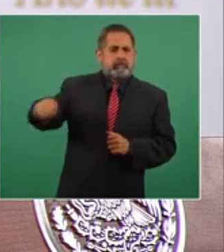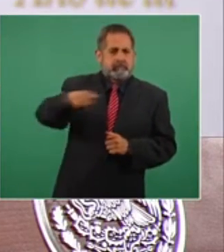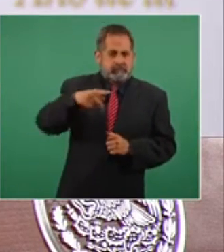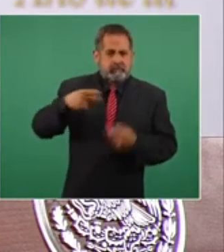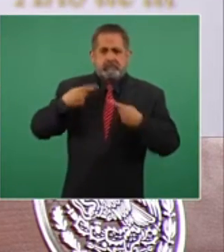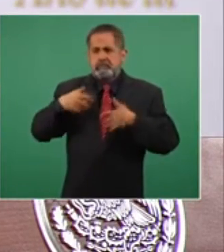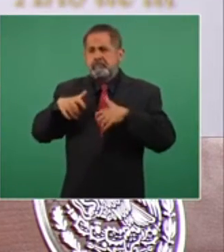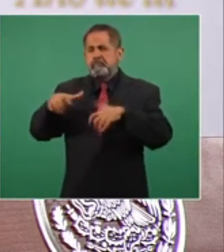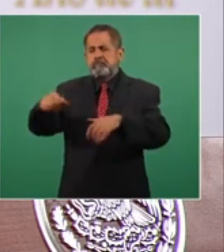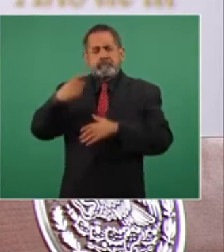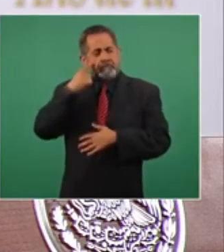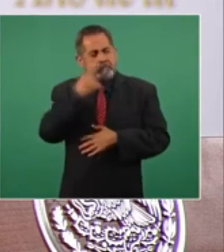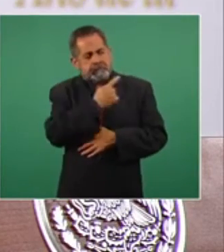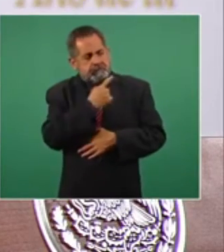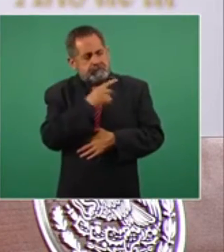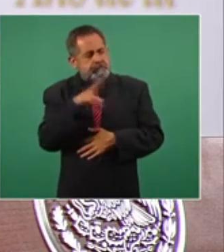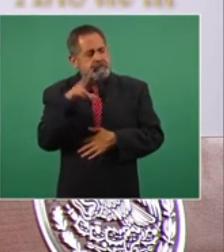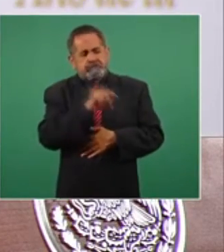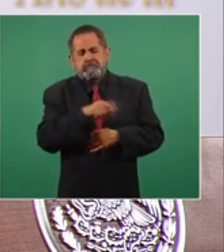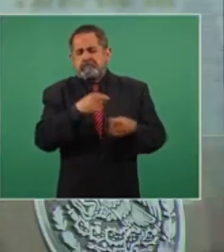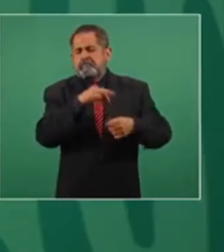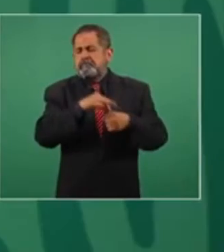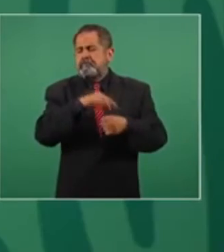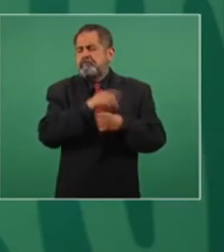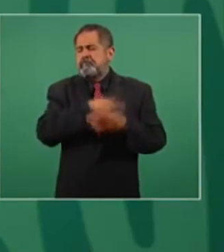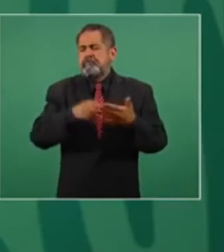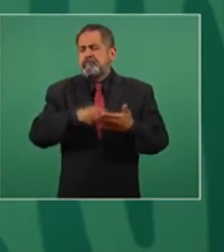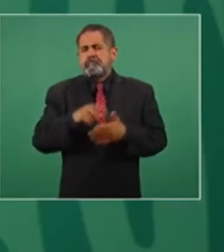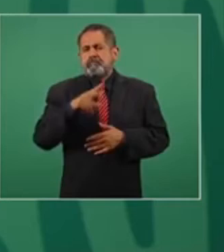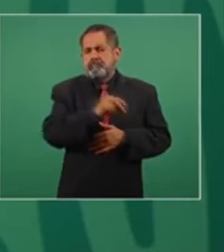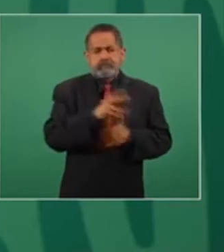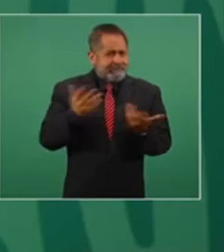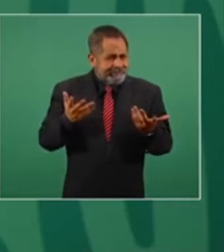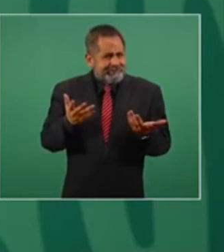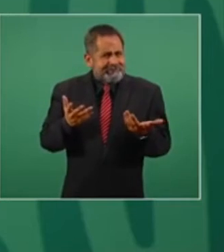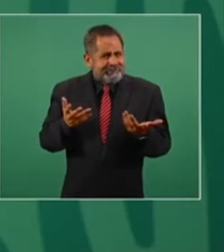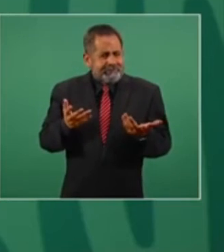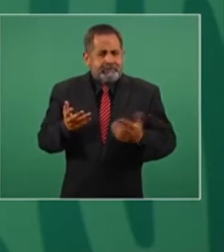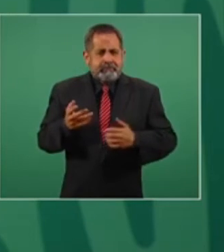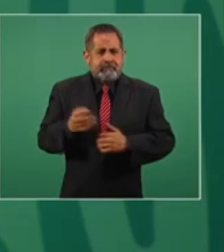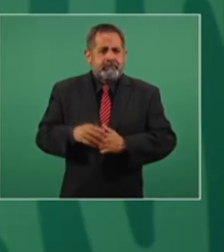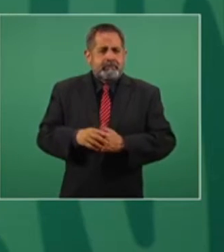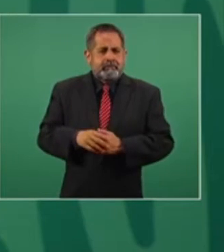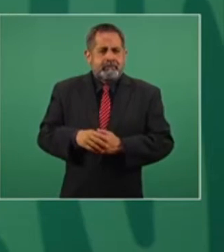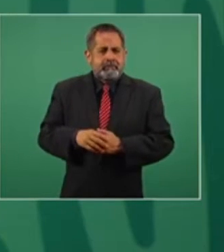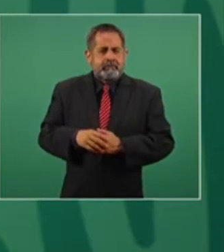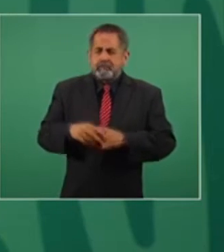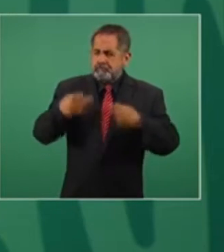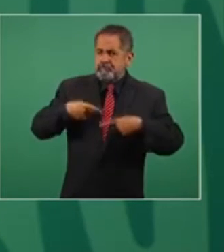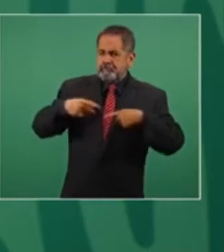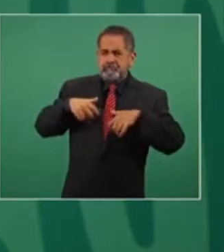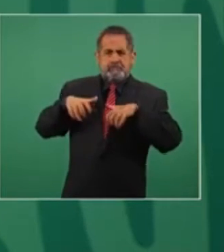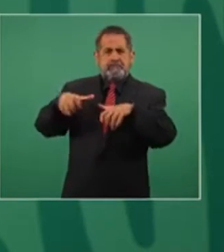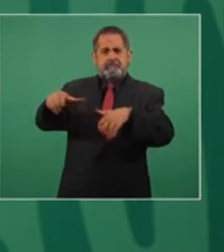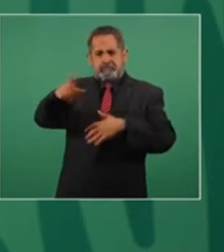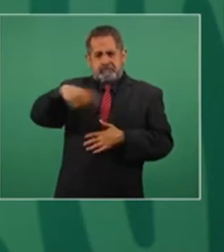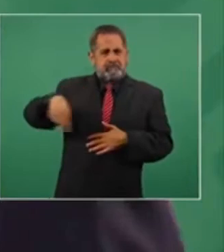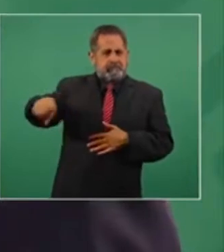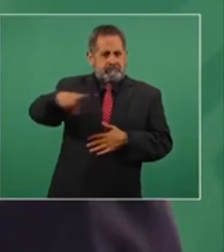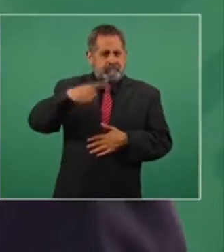pueblo calificarlos,